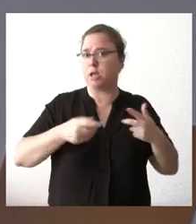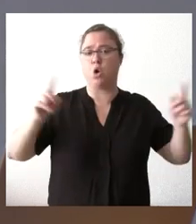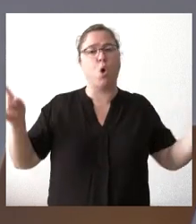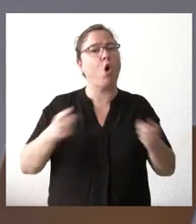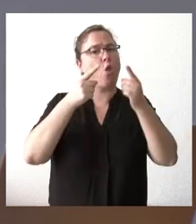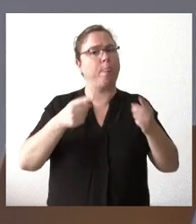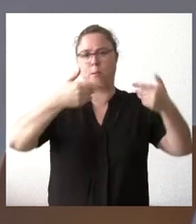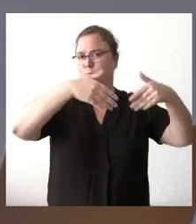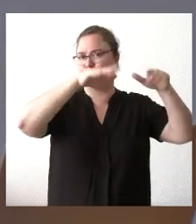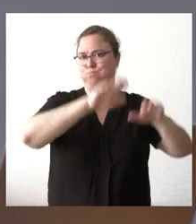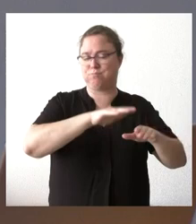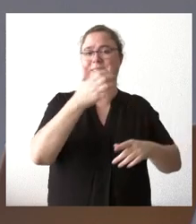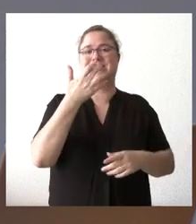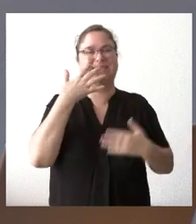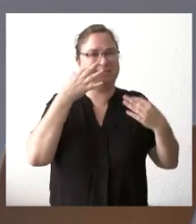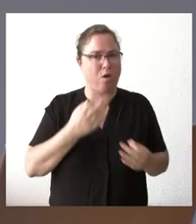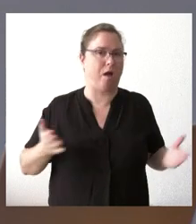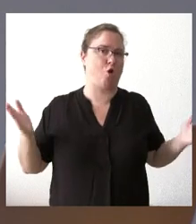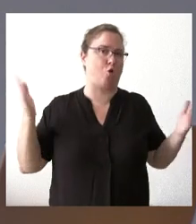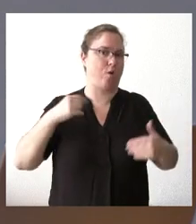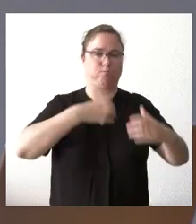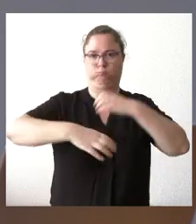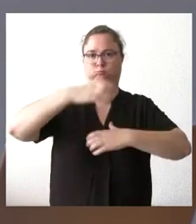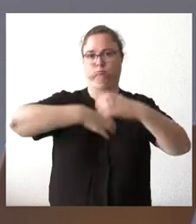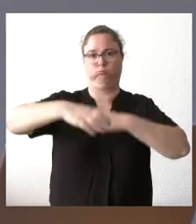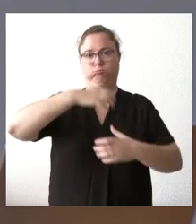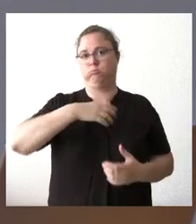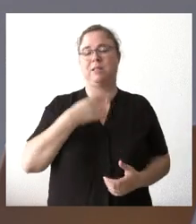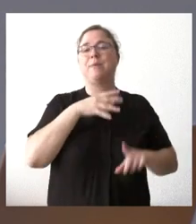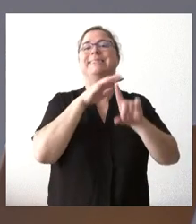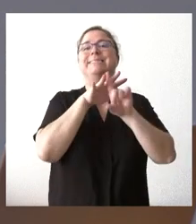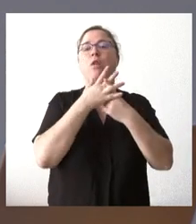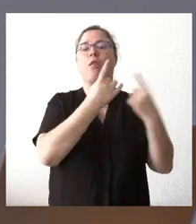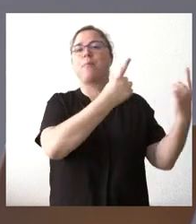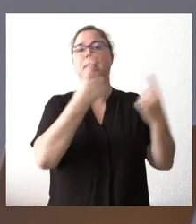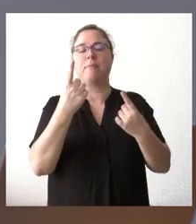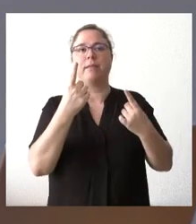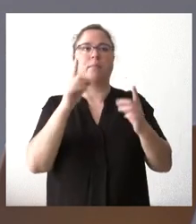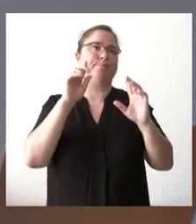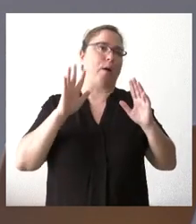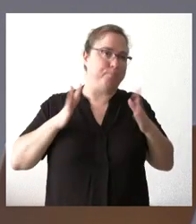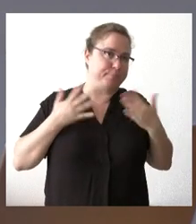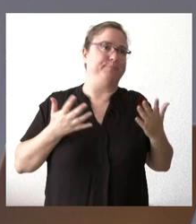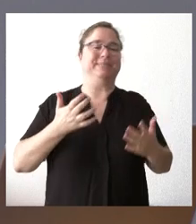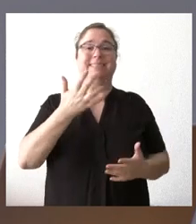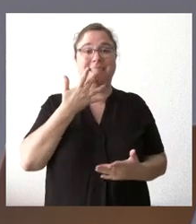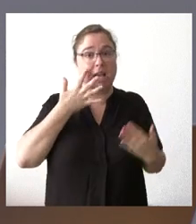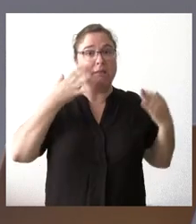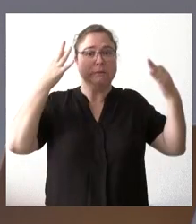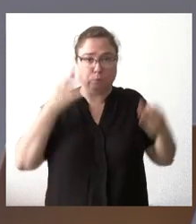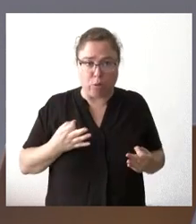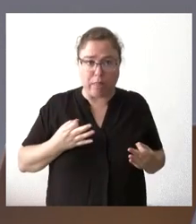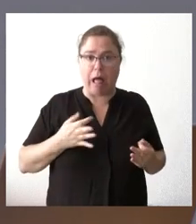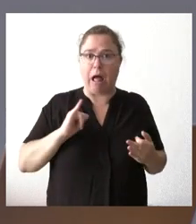absoluta o lo más absoluta que se puede, siempre hay circunstancias no previsibles. Repito, si se garantiza, se celebrará.